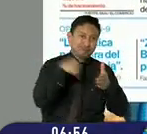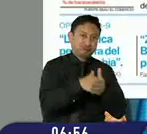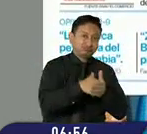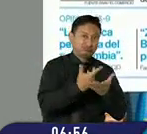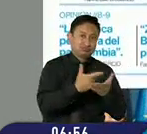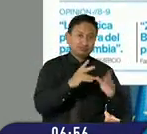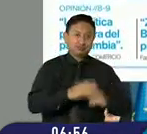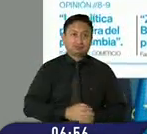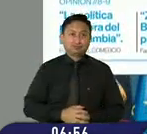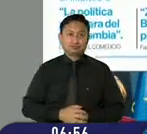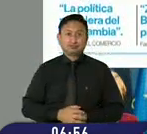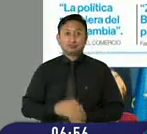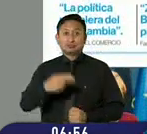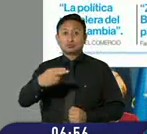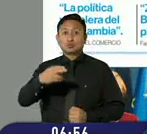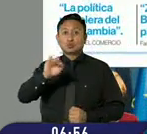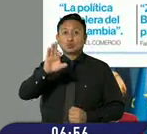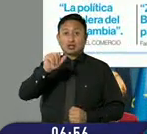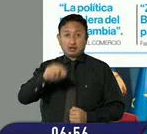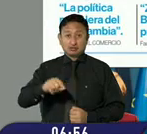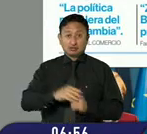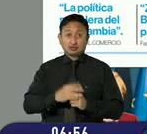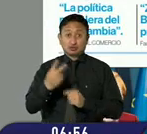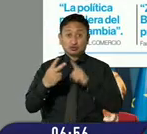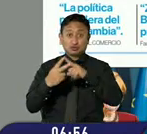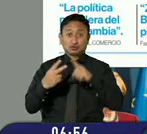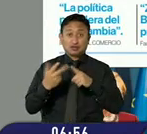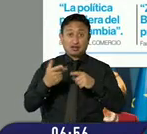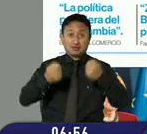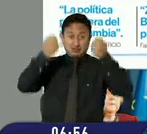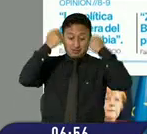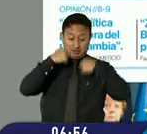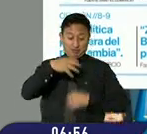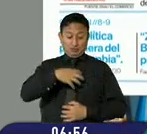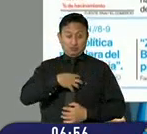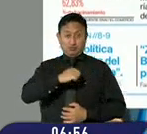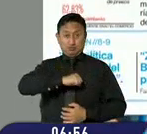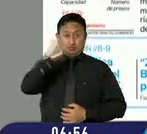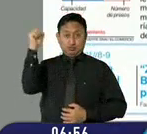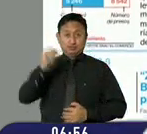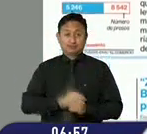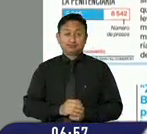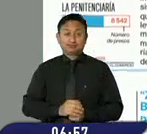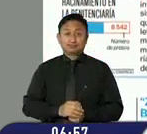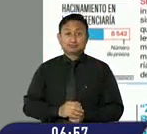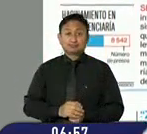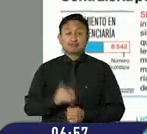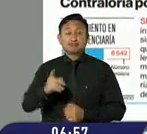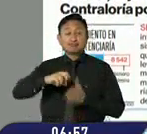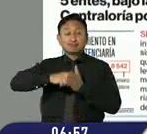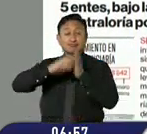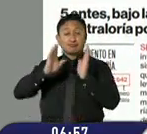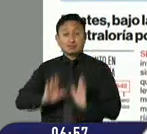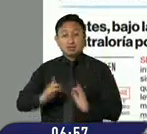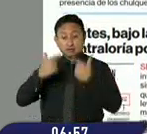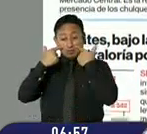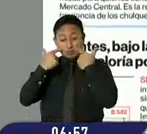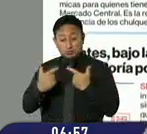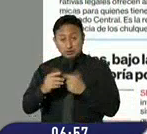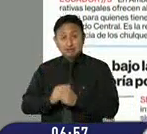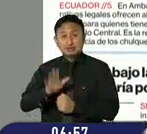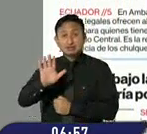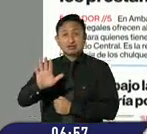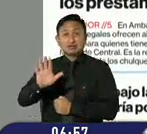Hurtado y Suárez ganan medallas, en hora buena a esto, cinco entes bajo la lupa de controlaría por las